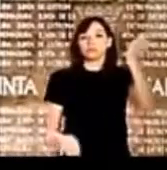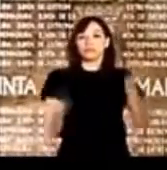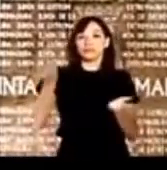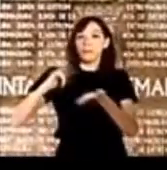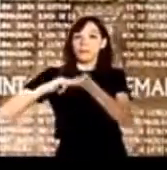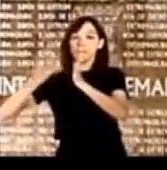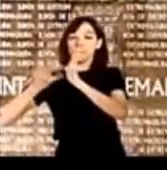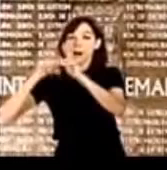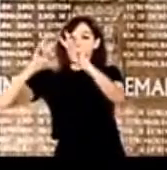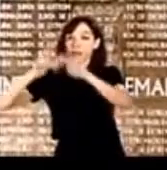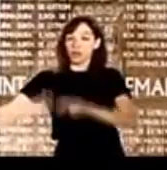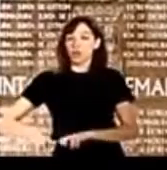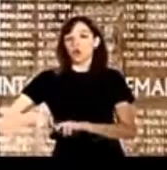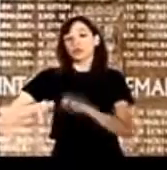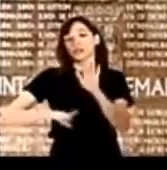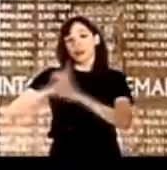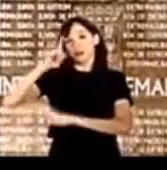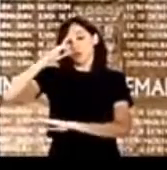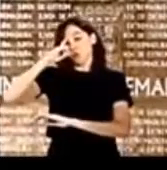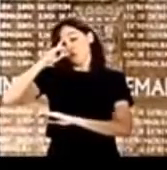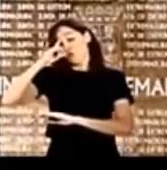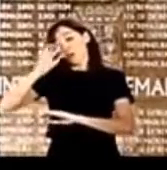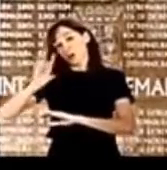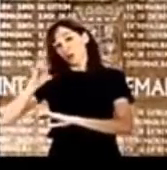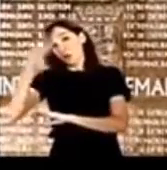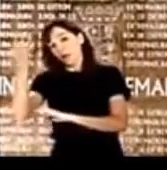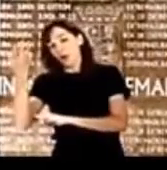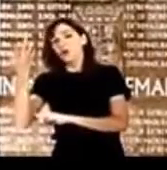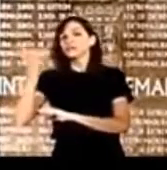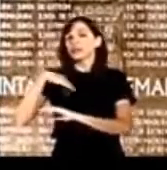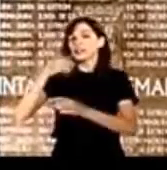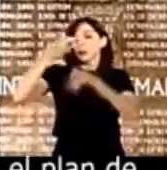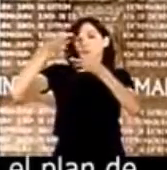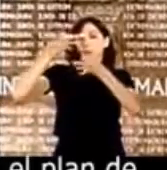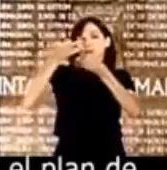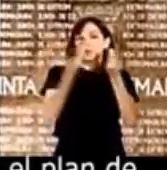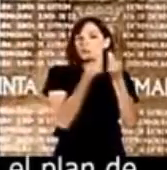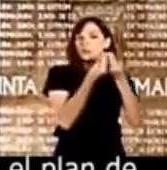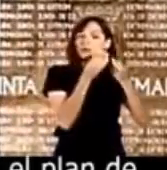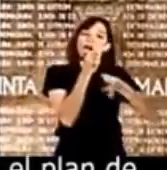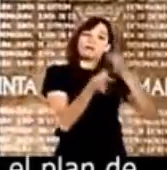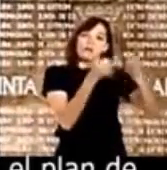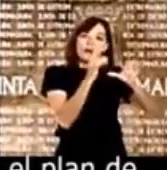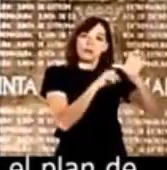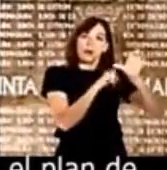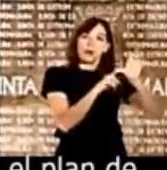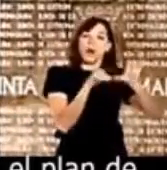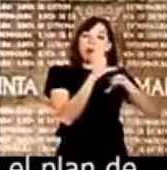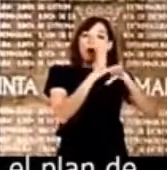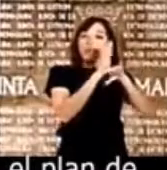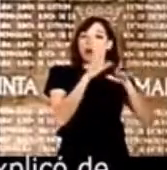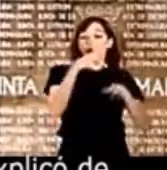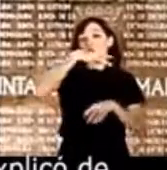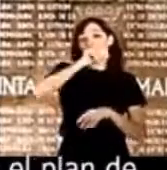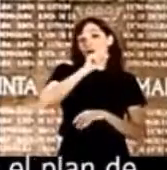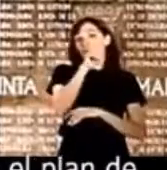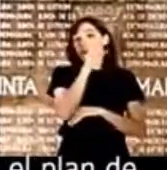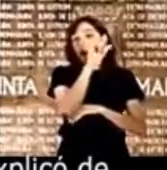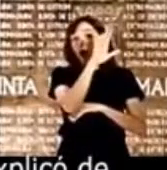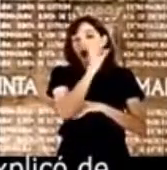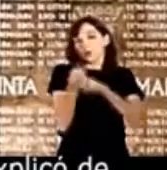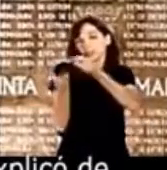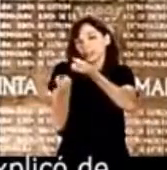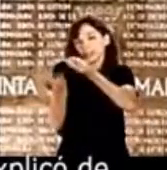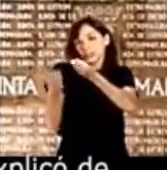investigación, desarrollo e innovación que ya explicó de manera pormenorizada en la Asamblea de Extremadura el consejero Navarro y la estimación con